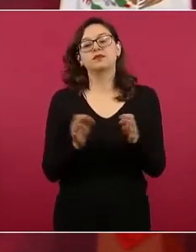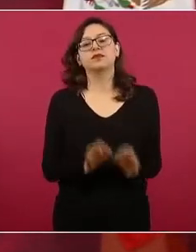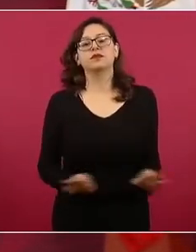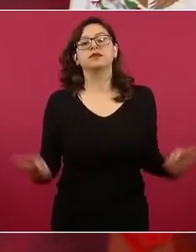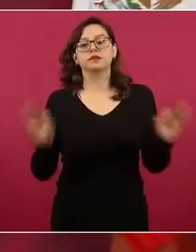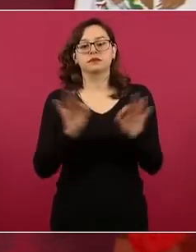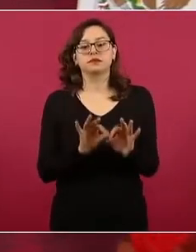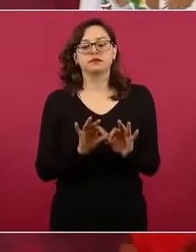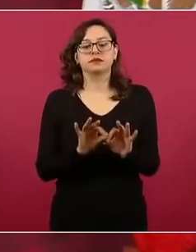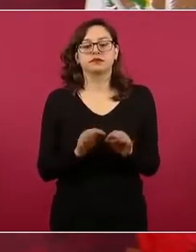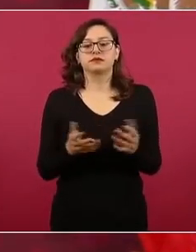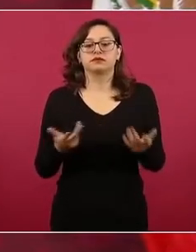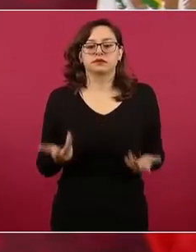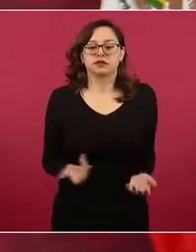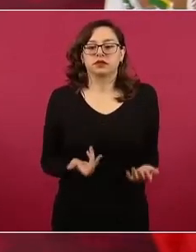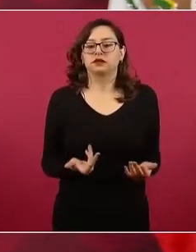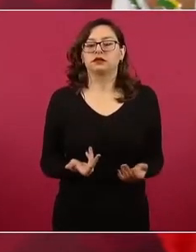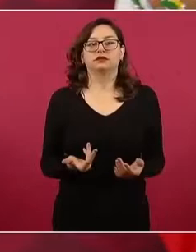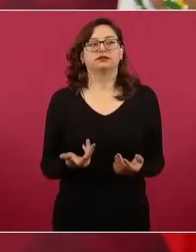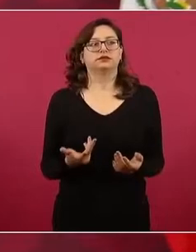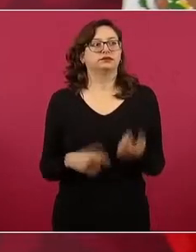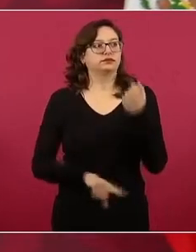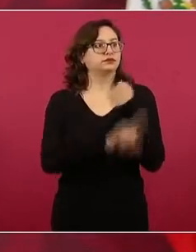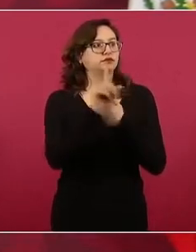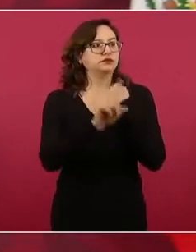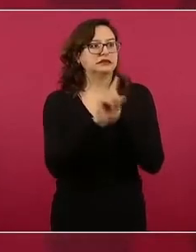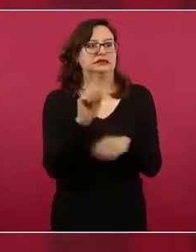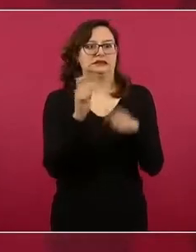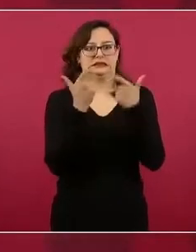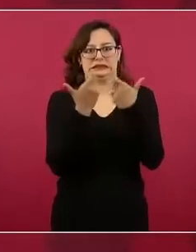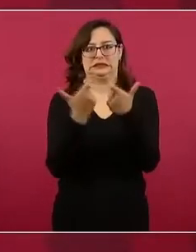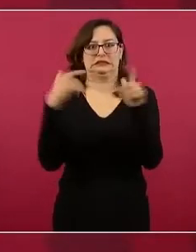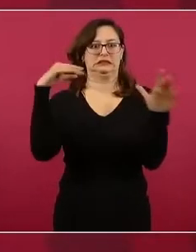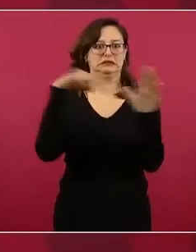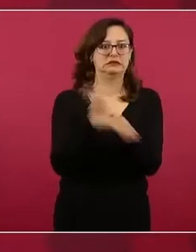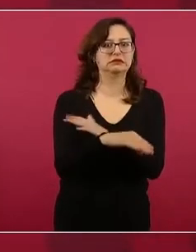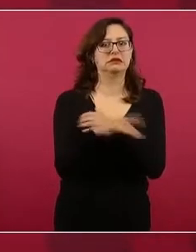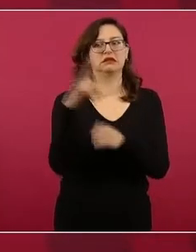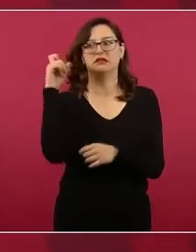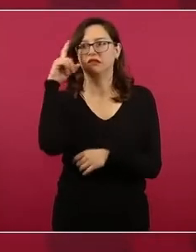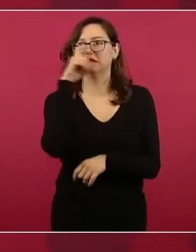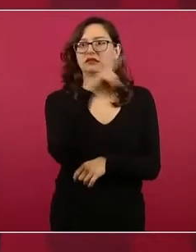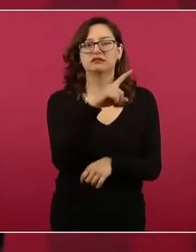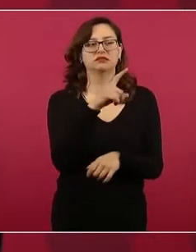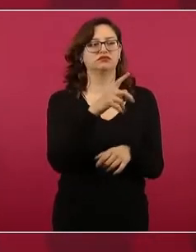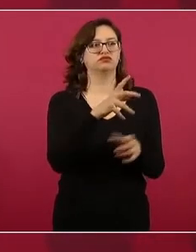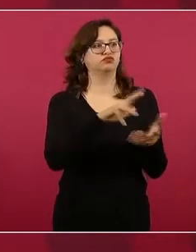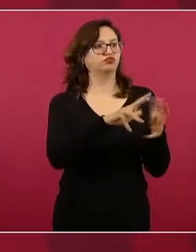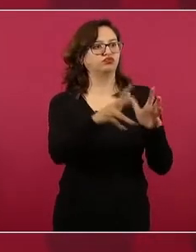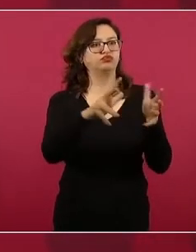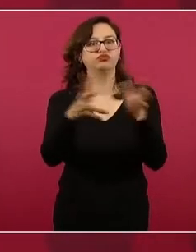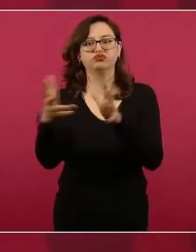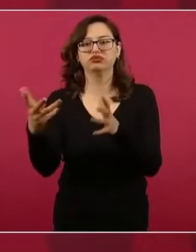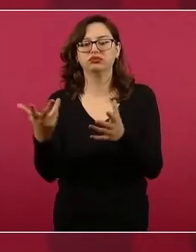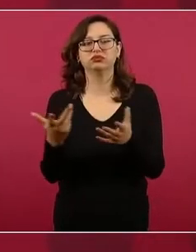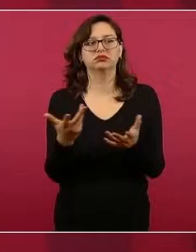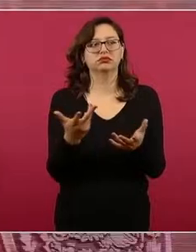ninguna crisis si no se tiene